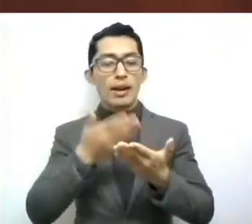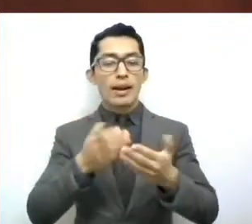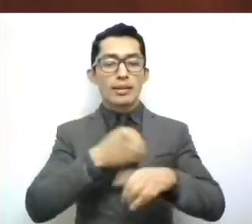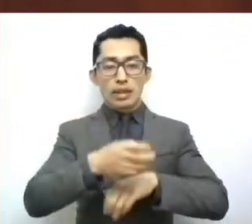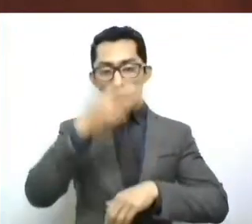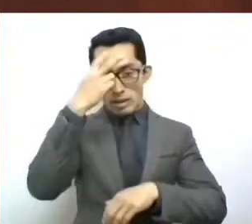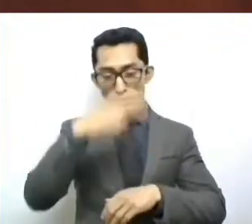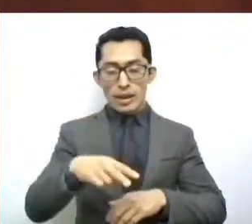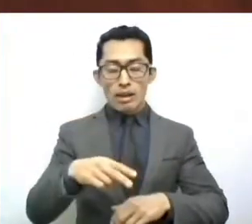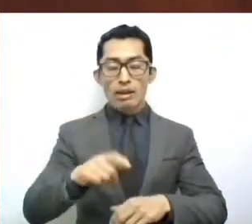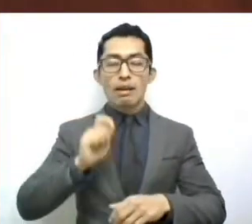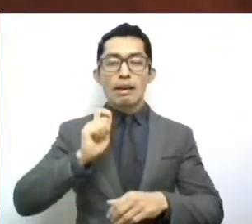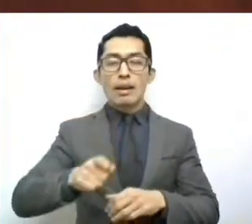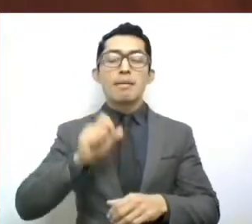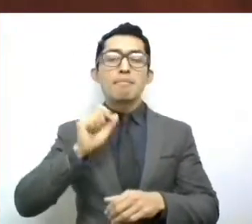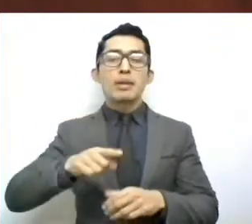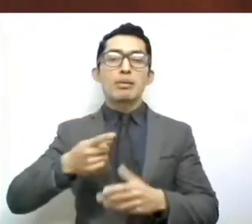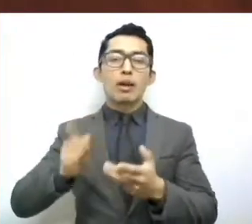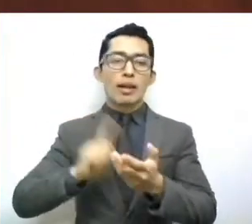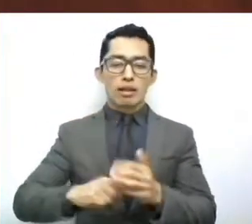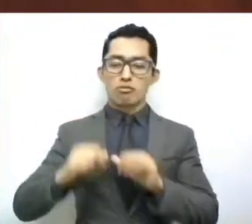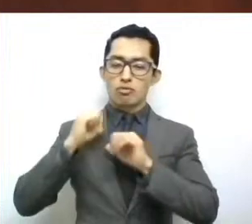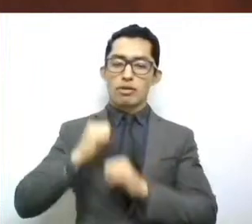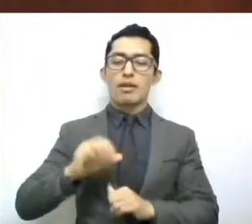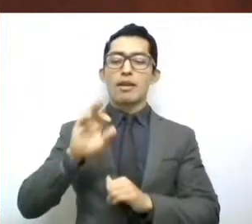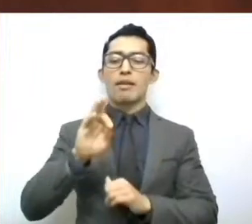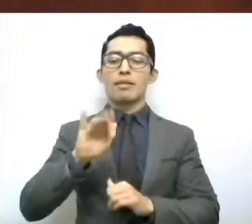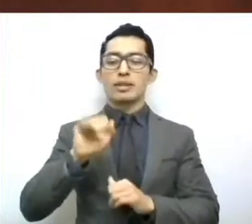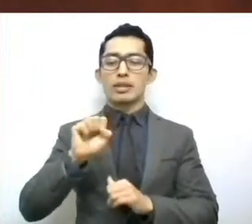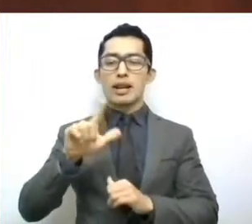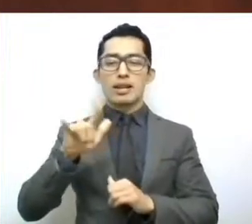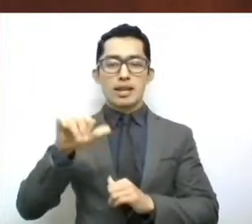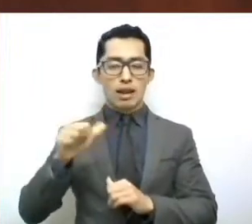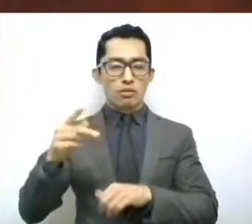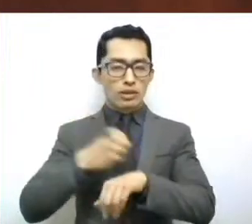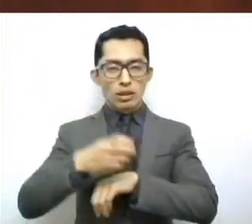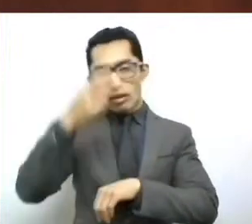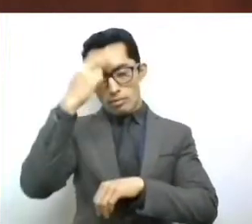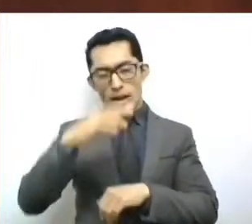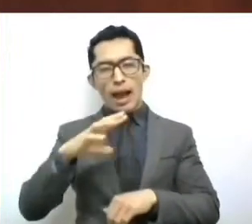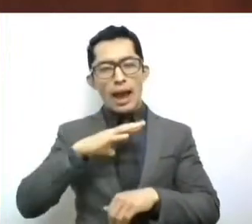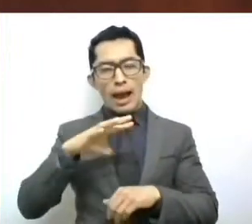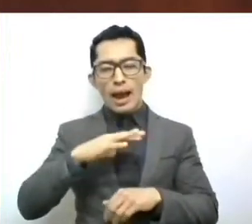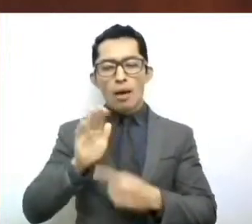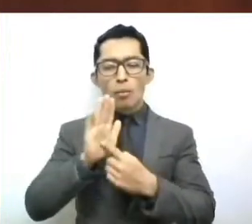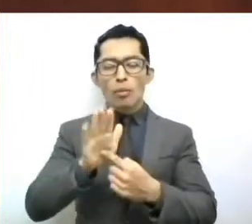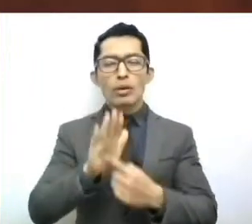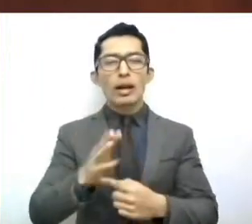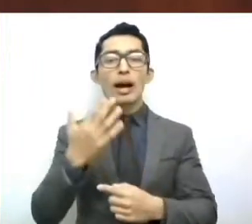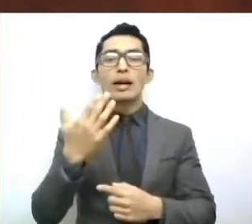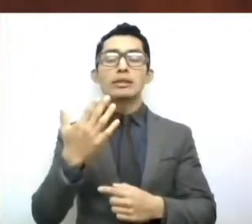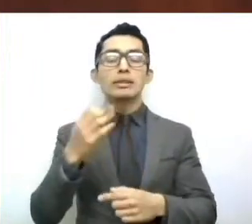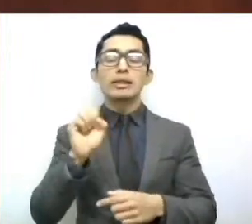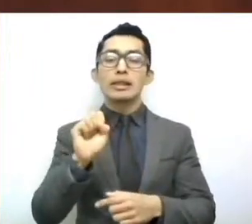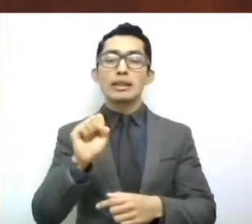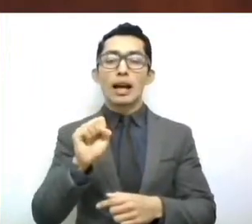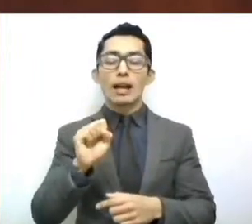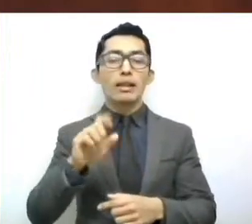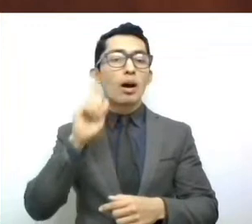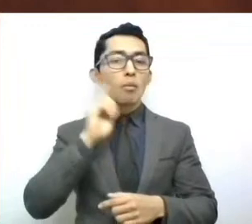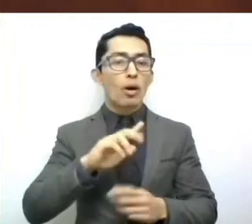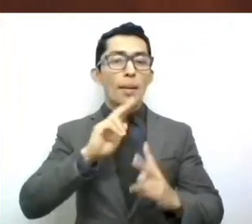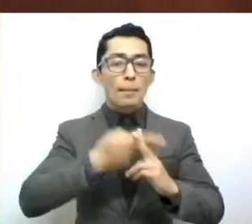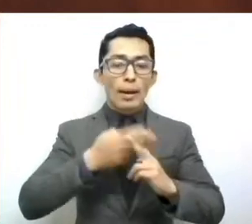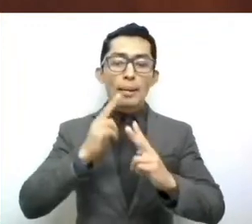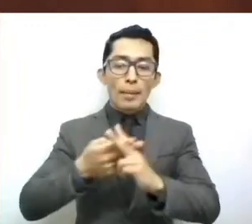fiscalía local, presentaron poco más de 60 feminicidios reportados en por lo